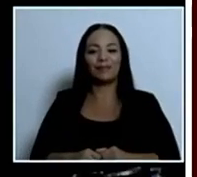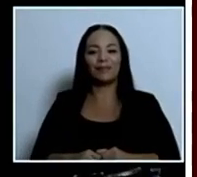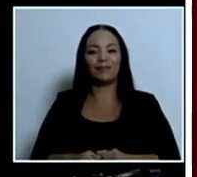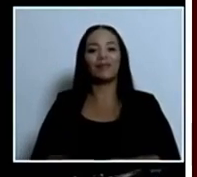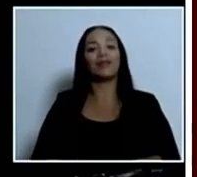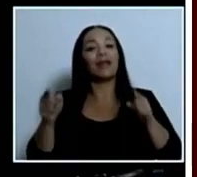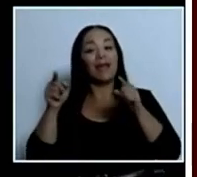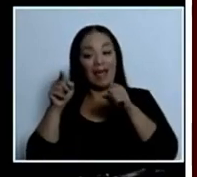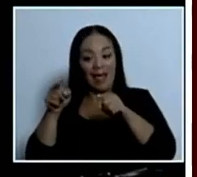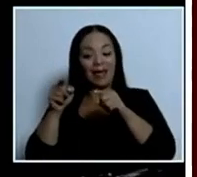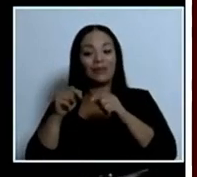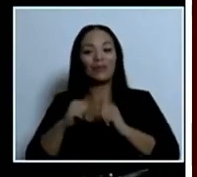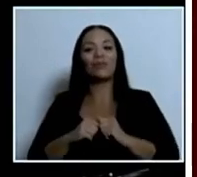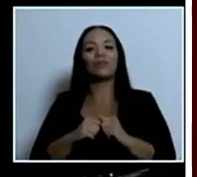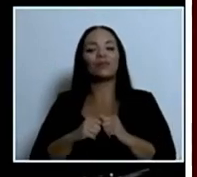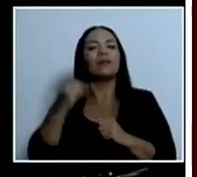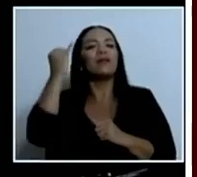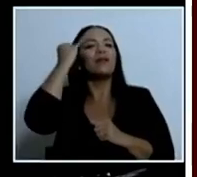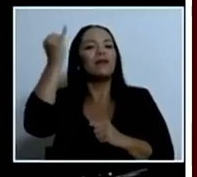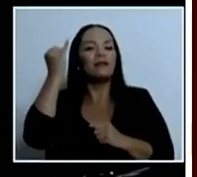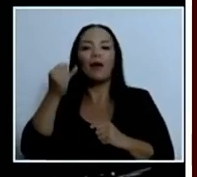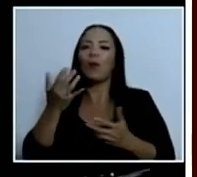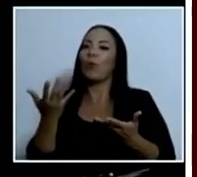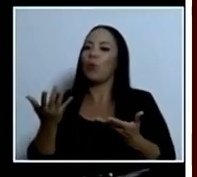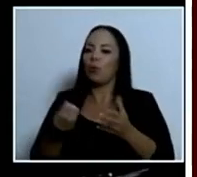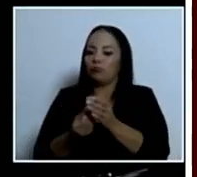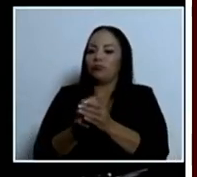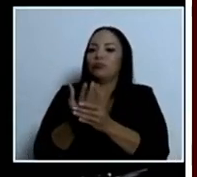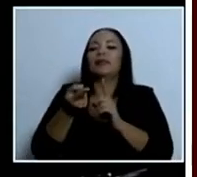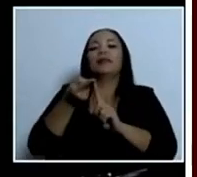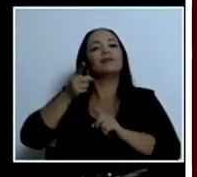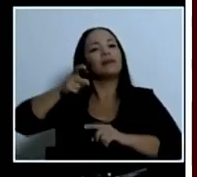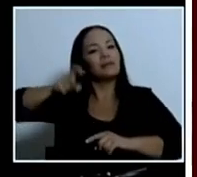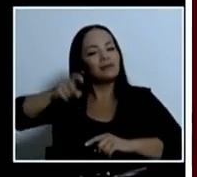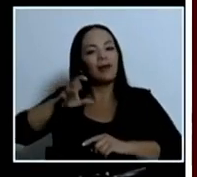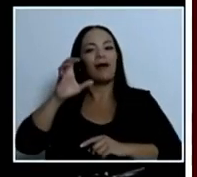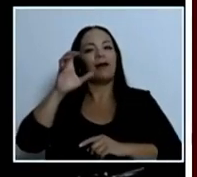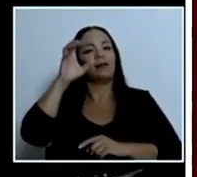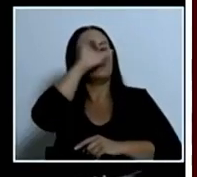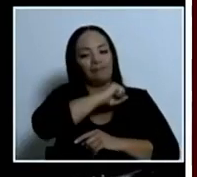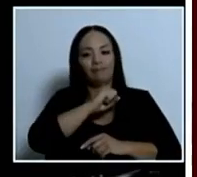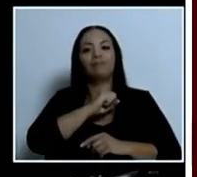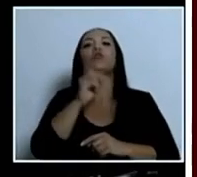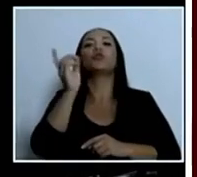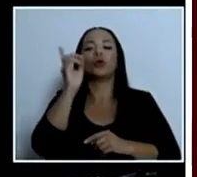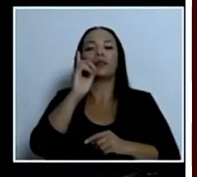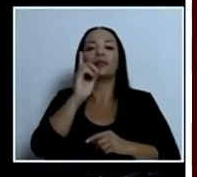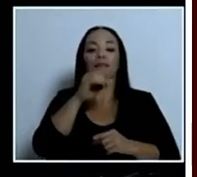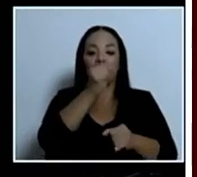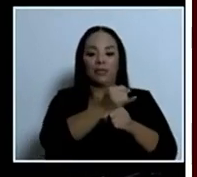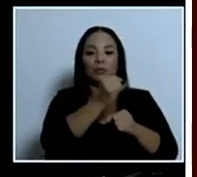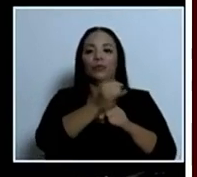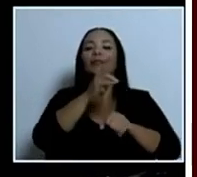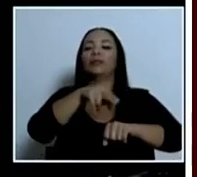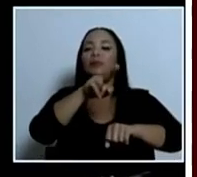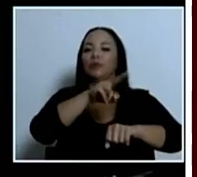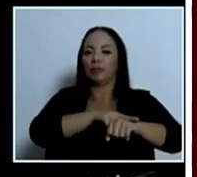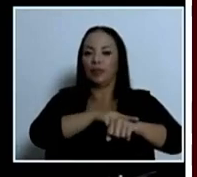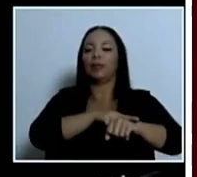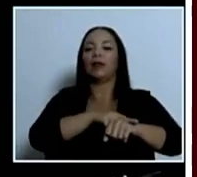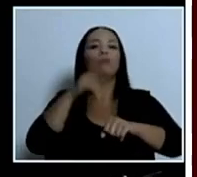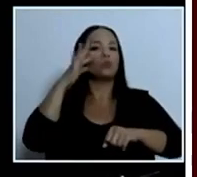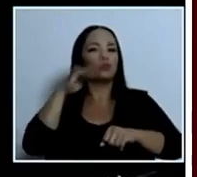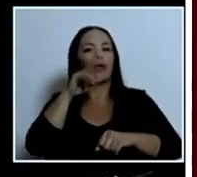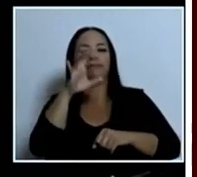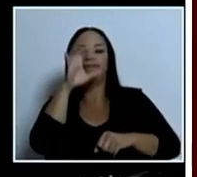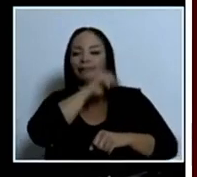nace a raíz de una necesidad que se identifica dentro del Centro Nacional de la Música, en el Instituto Nacional de